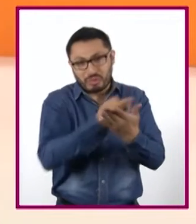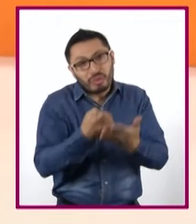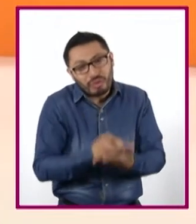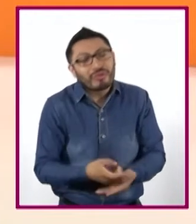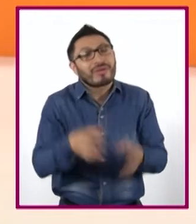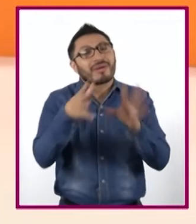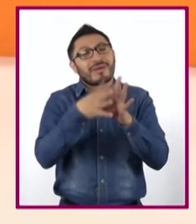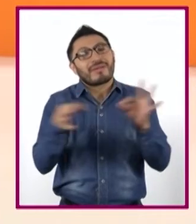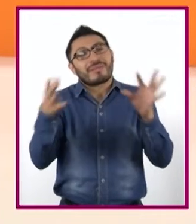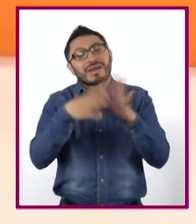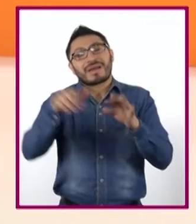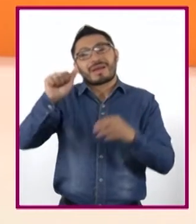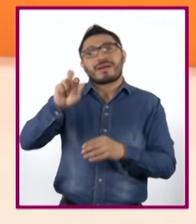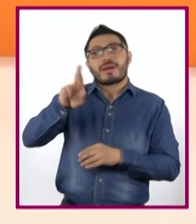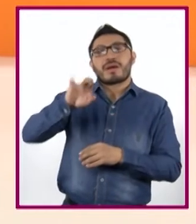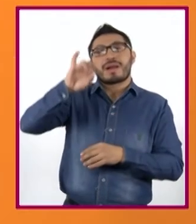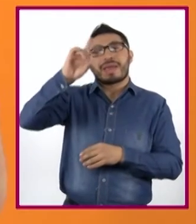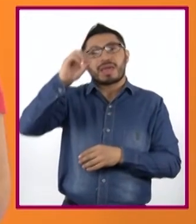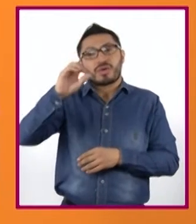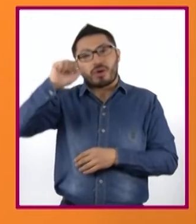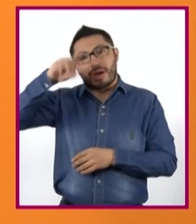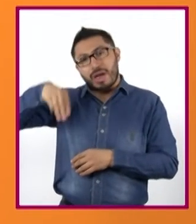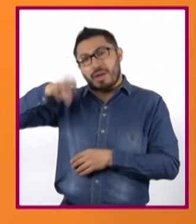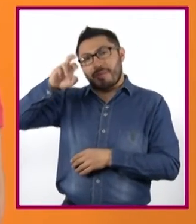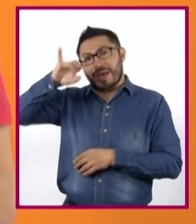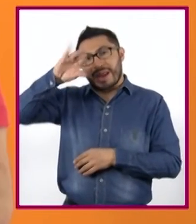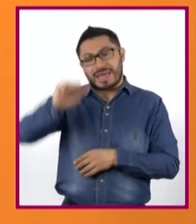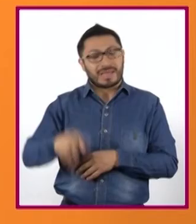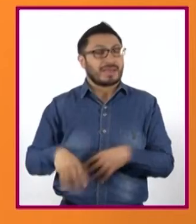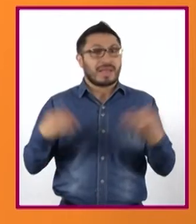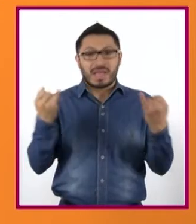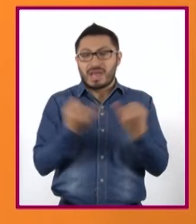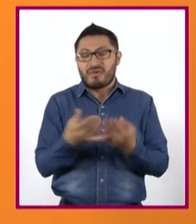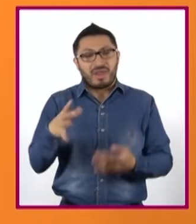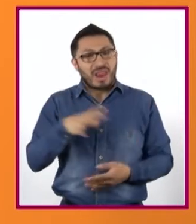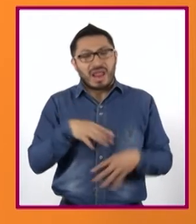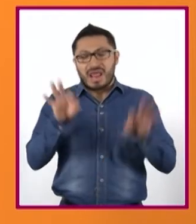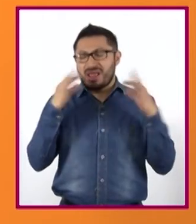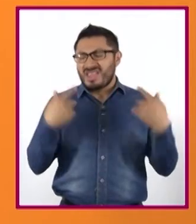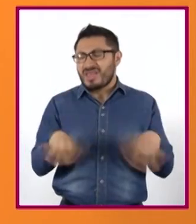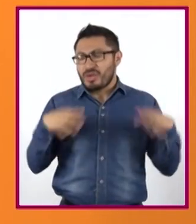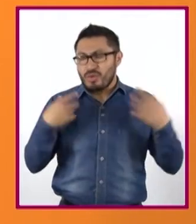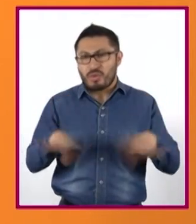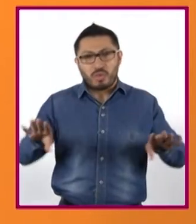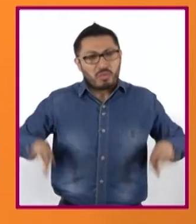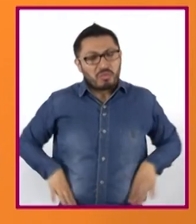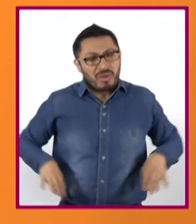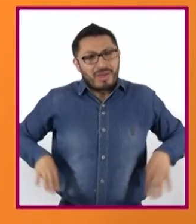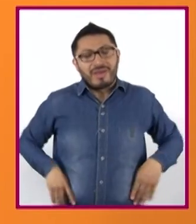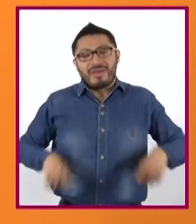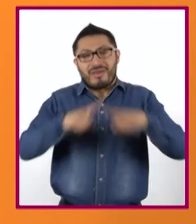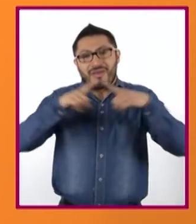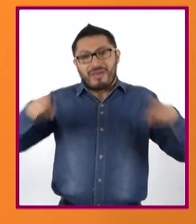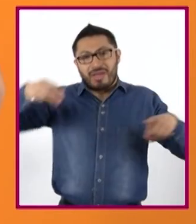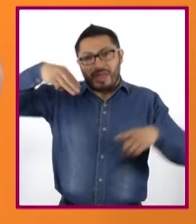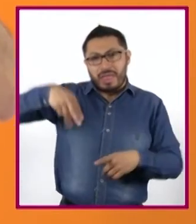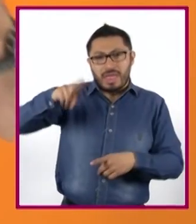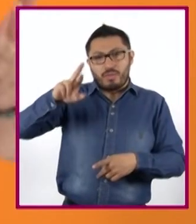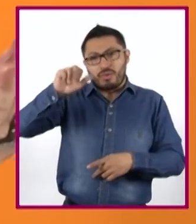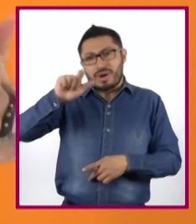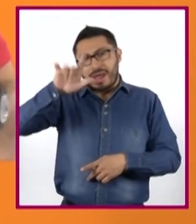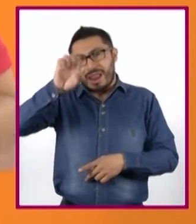un poco de Aridoamérica. Y tienen un estilo muy distinto al de los murales que vimos